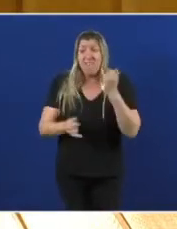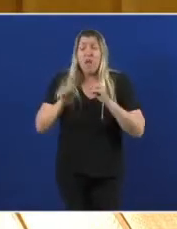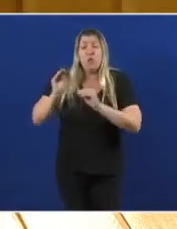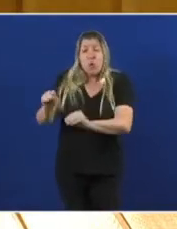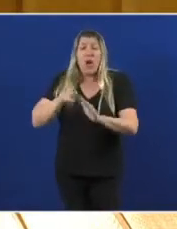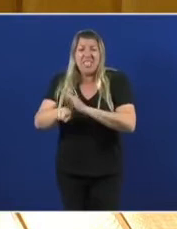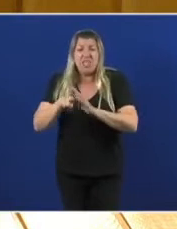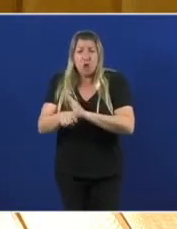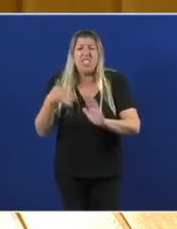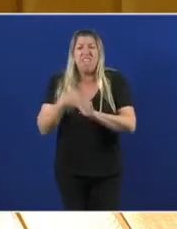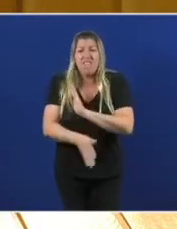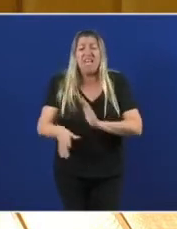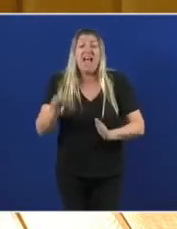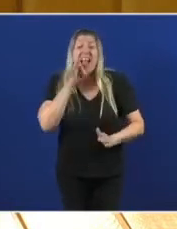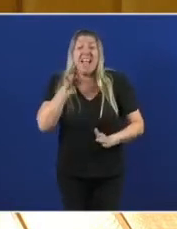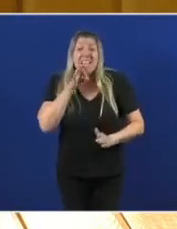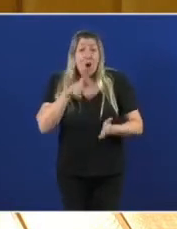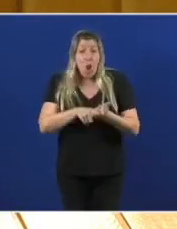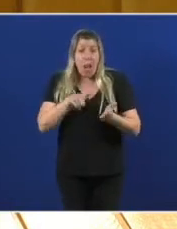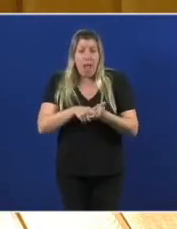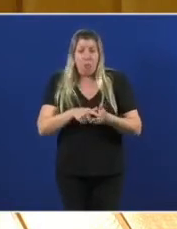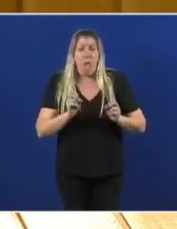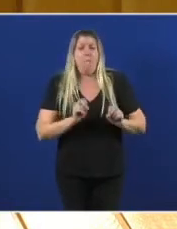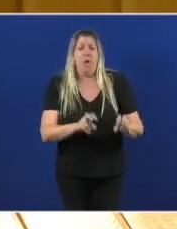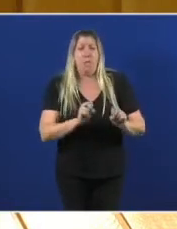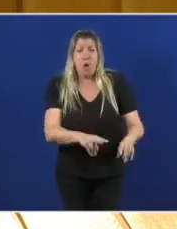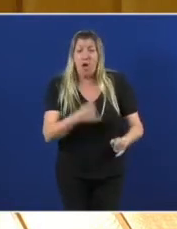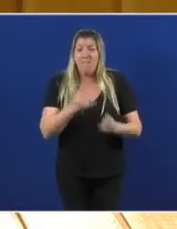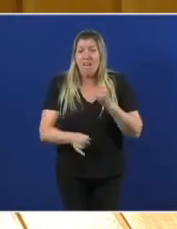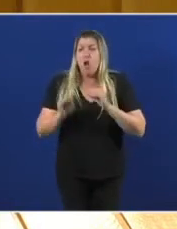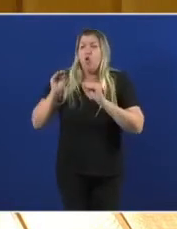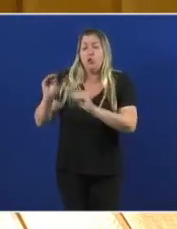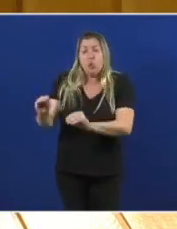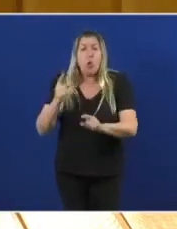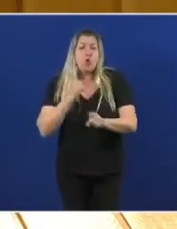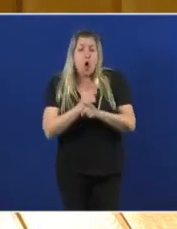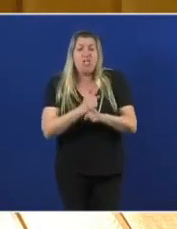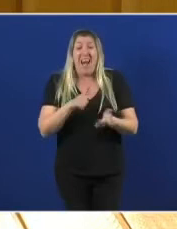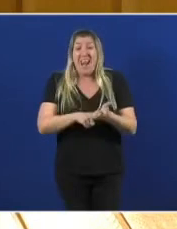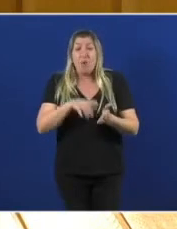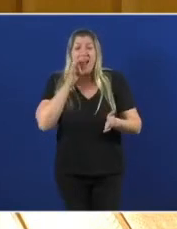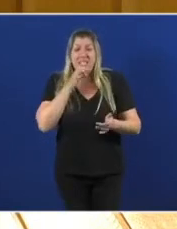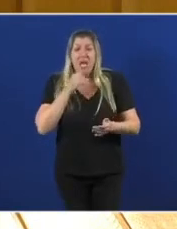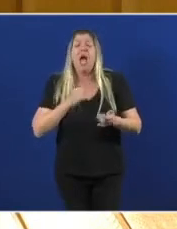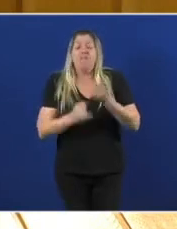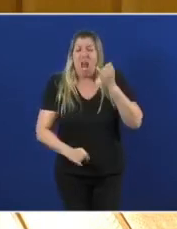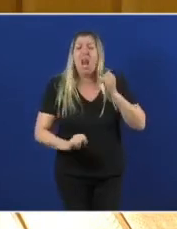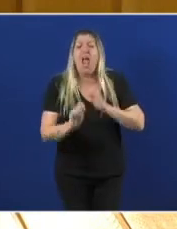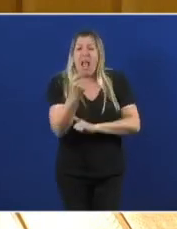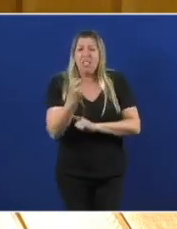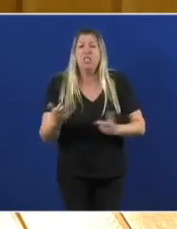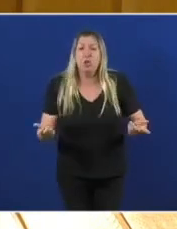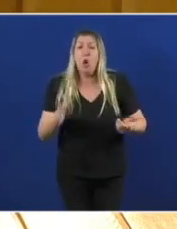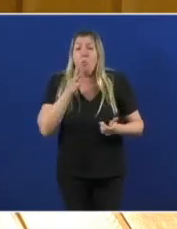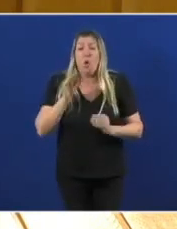A súa estrategia da acoso e derribo vai vento en popa e o resultado é que vostede está estragando a